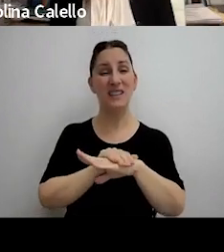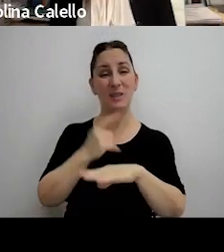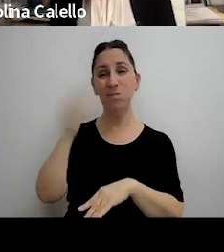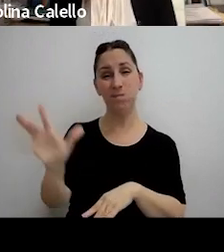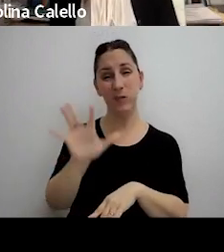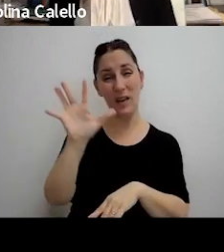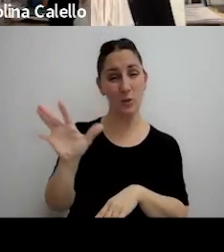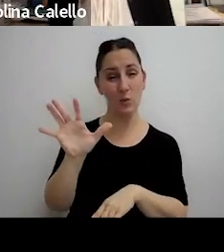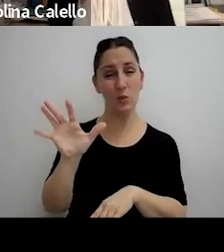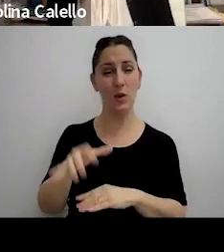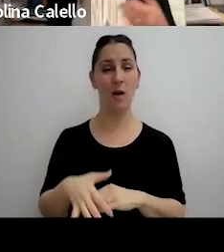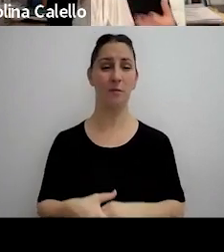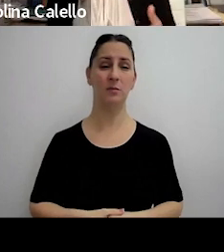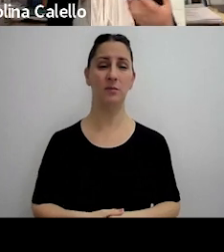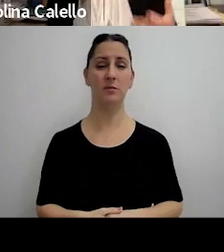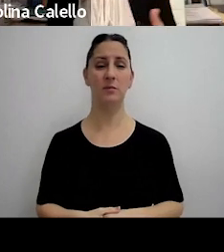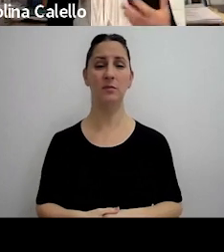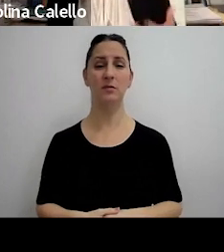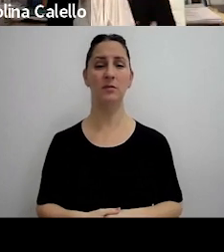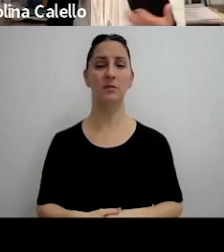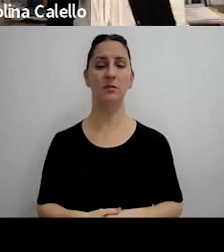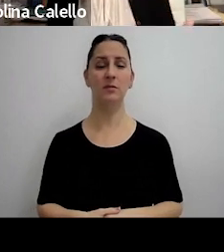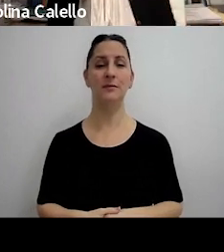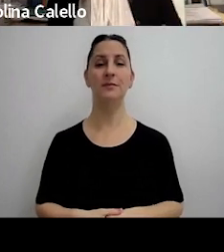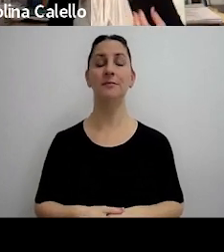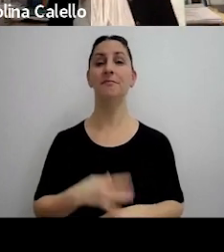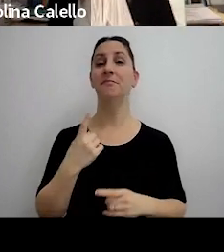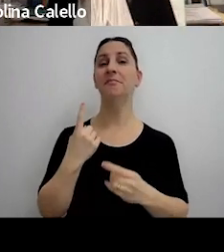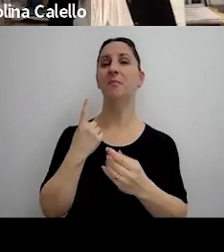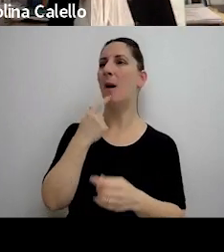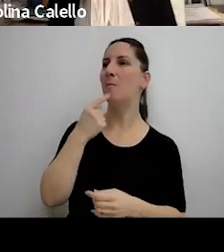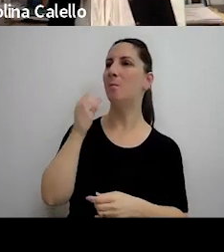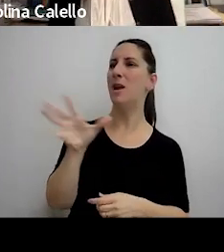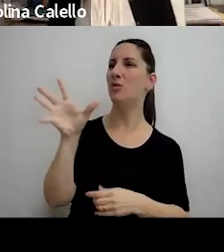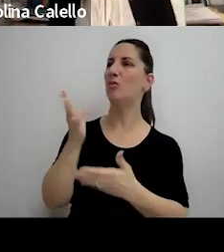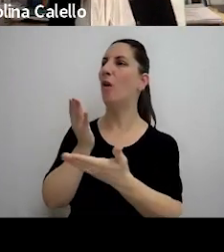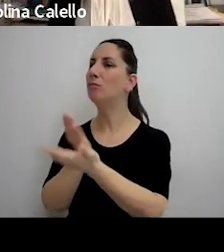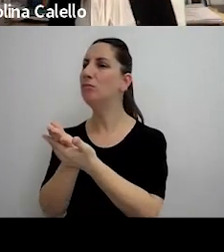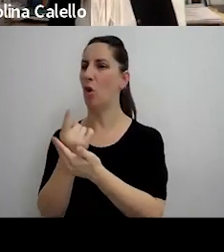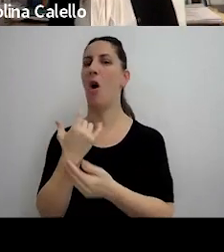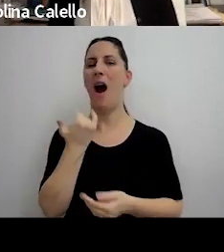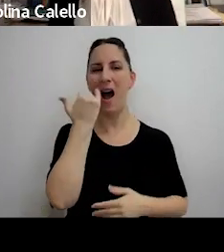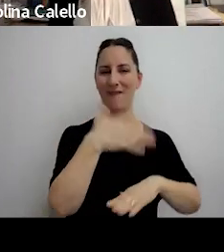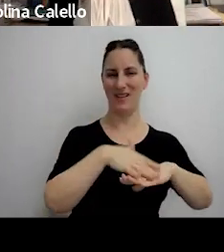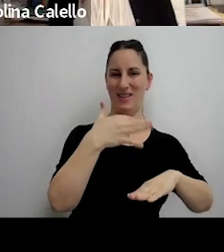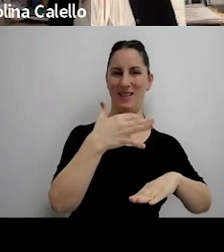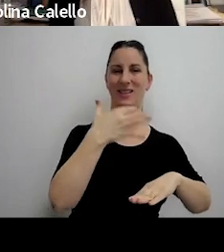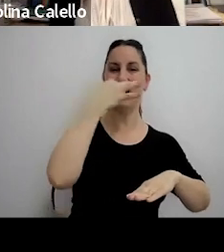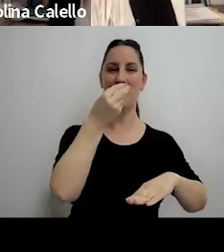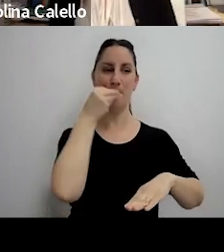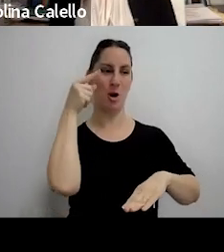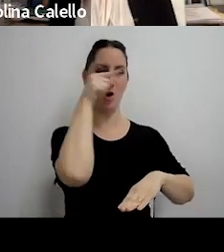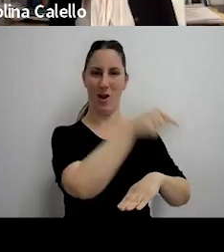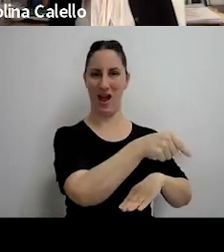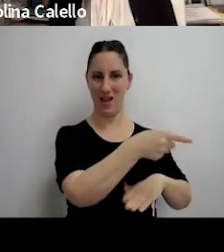subsidiaria y no debió recurrir a las presunciones pudiendo hacerlo sobre base cierta cuando uno lee el